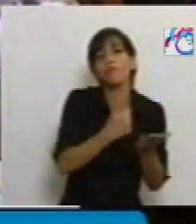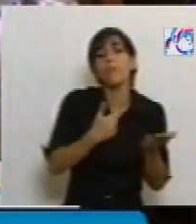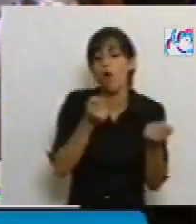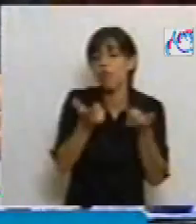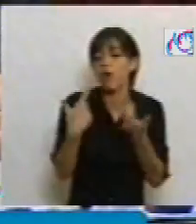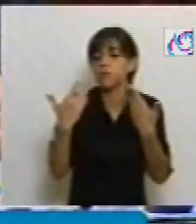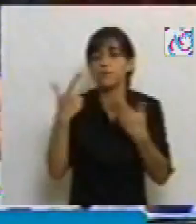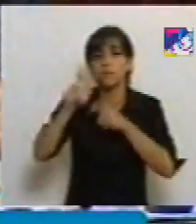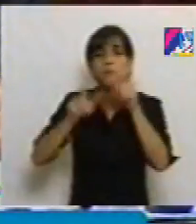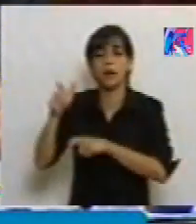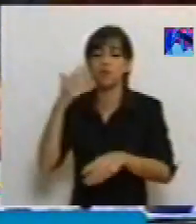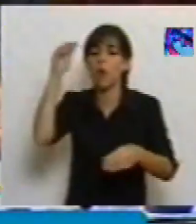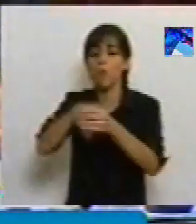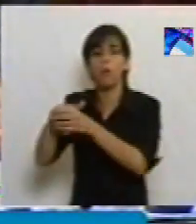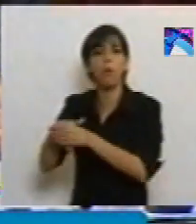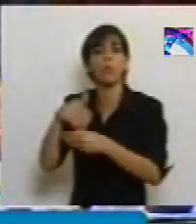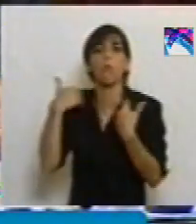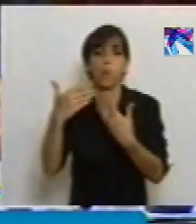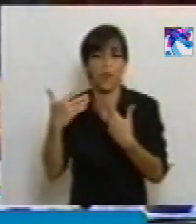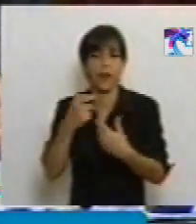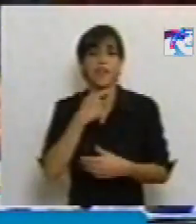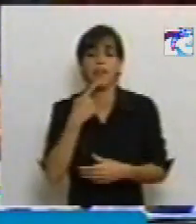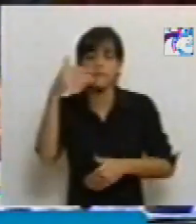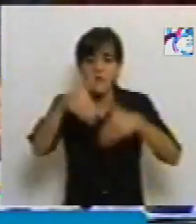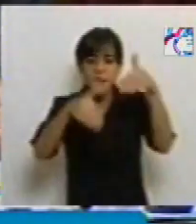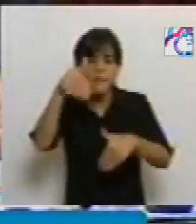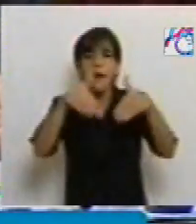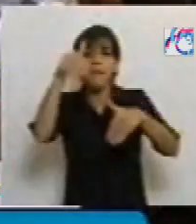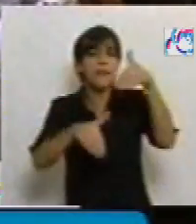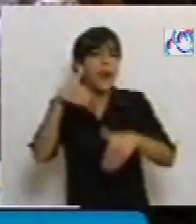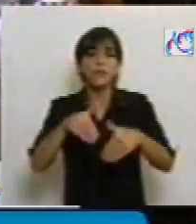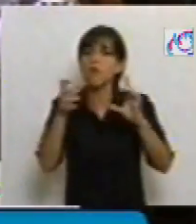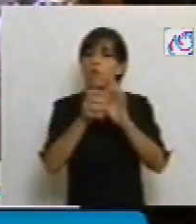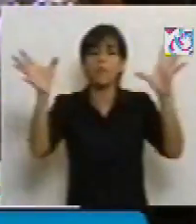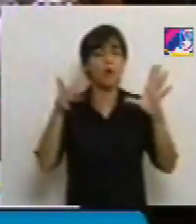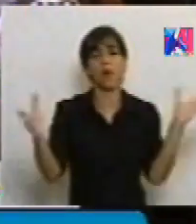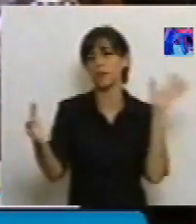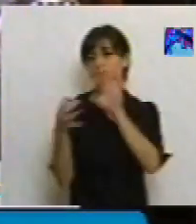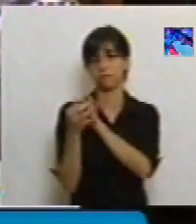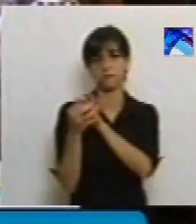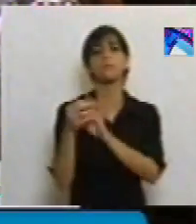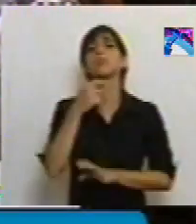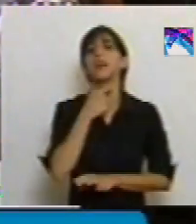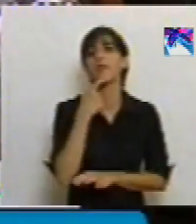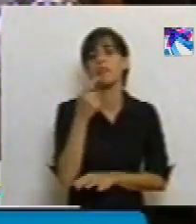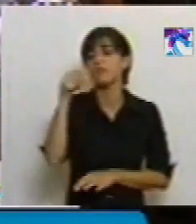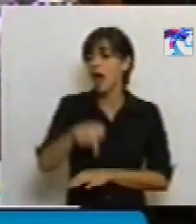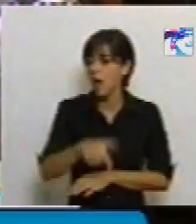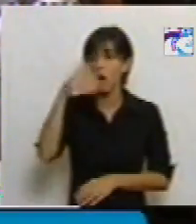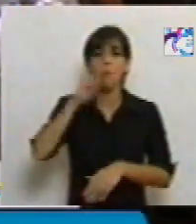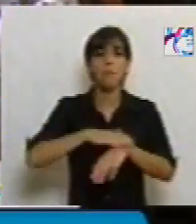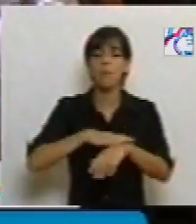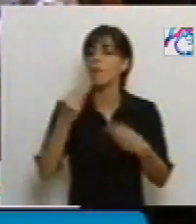es buena. El mejor tiempo para las urnas es ahora. Así que, señor